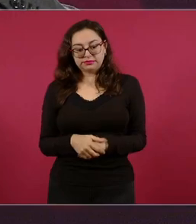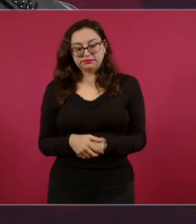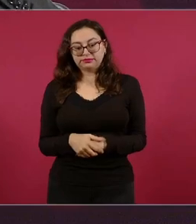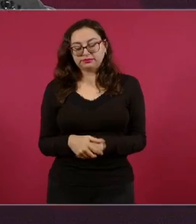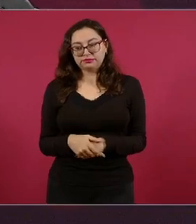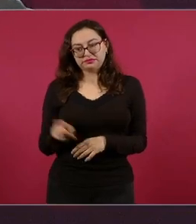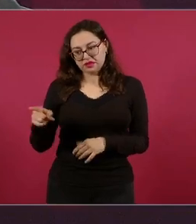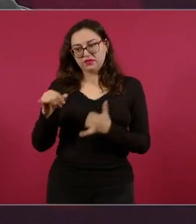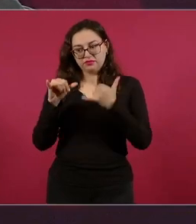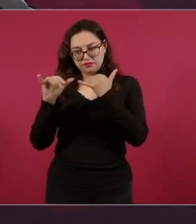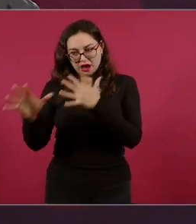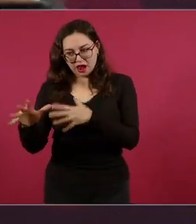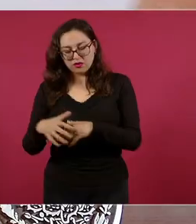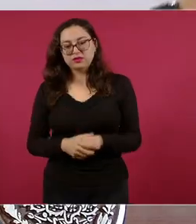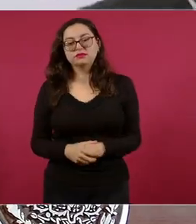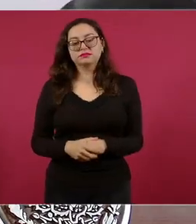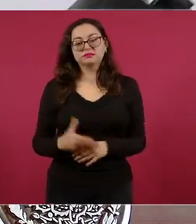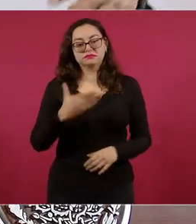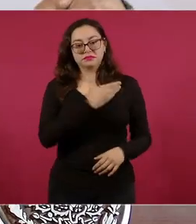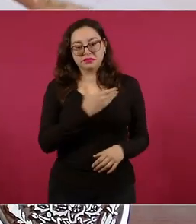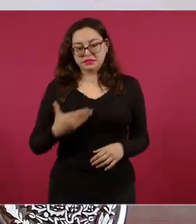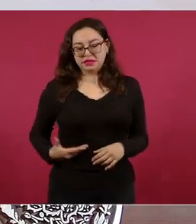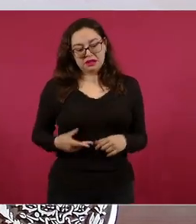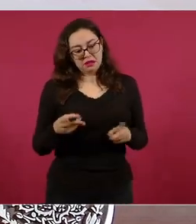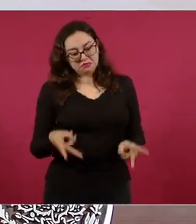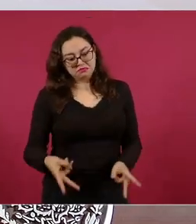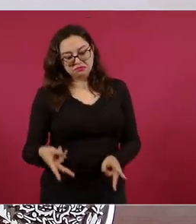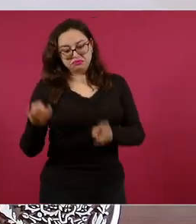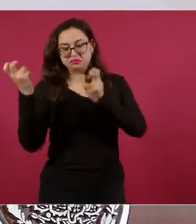aquí al Chócalo